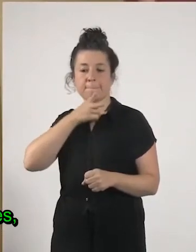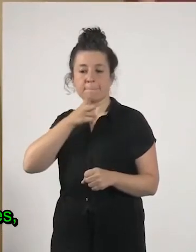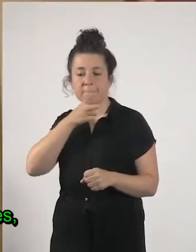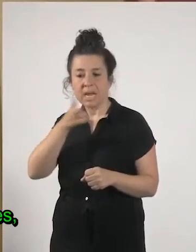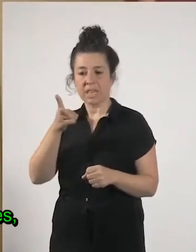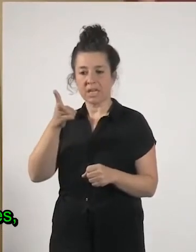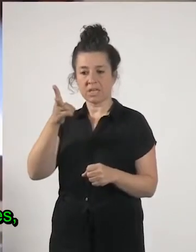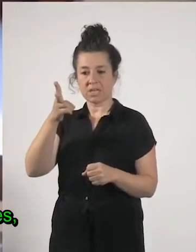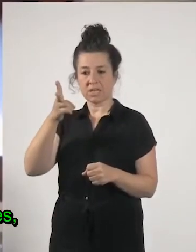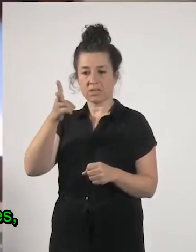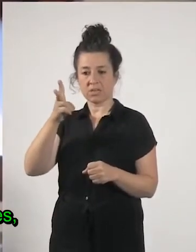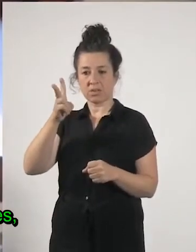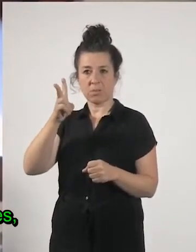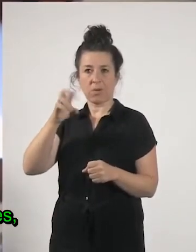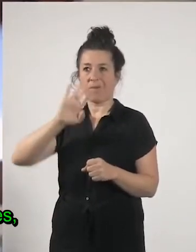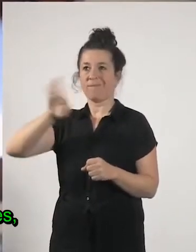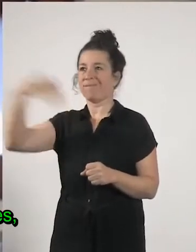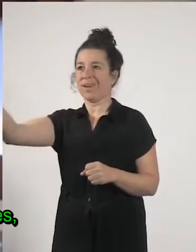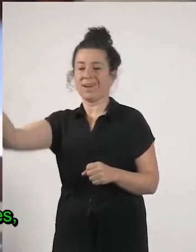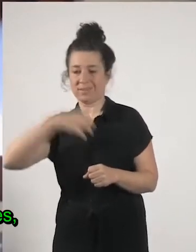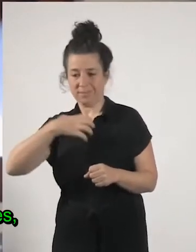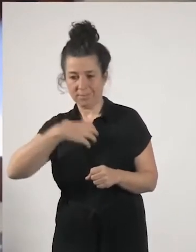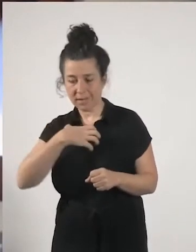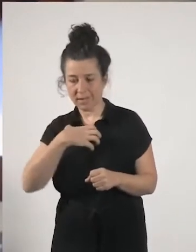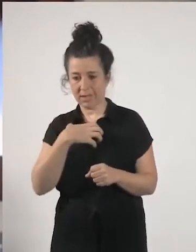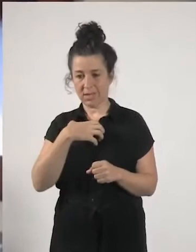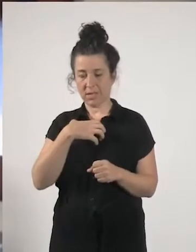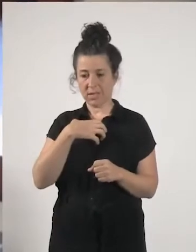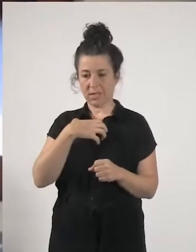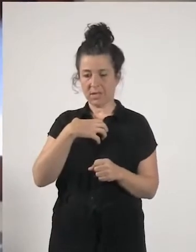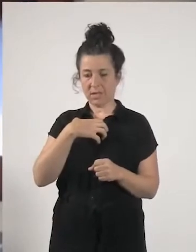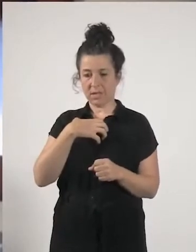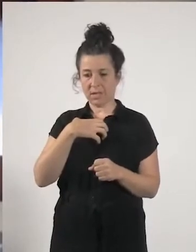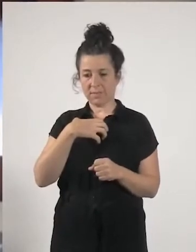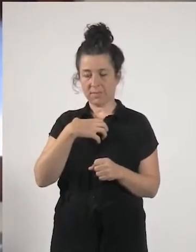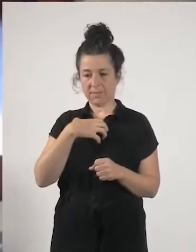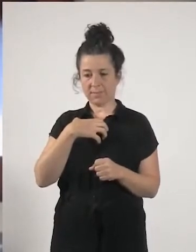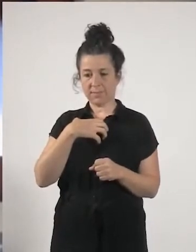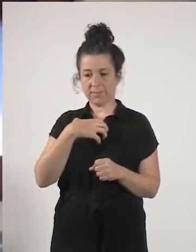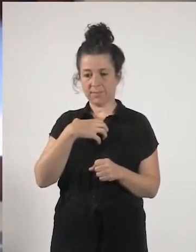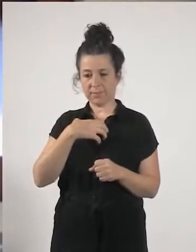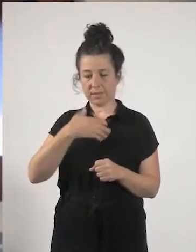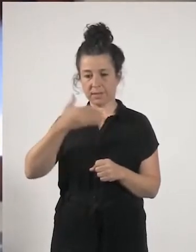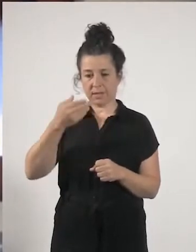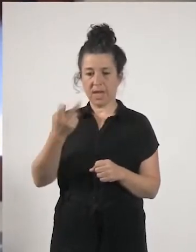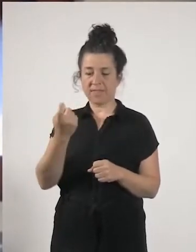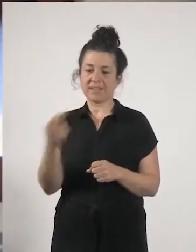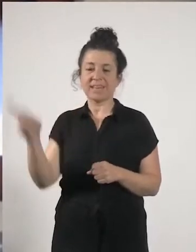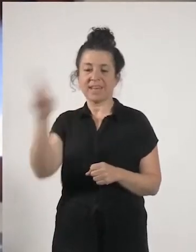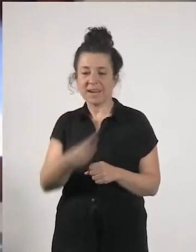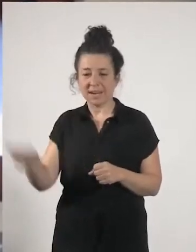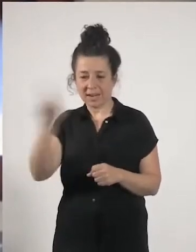esto lo hemos repetido varias veces pero es que hay que repetirlo porque porque es importante saber que es una inversión social